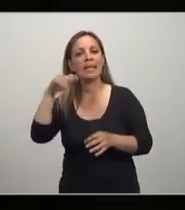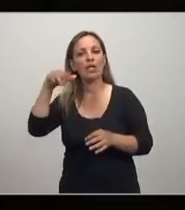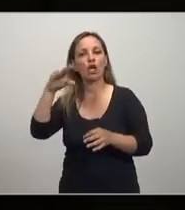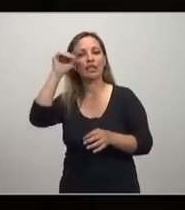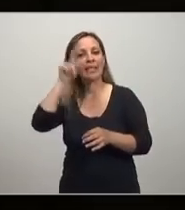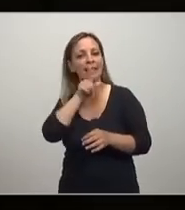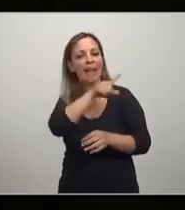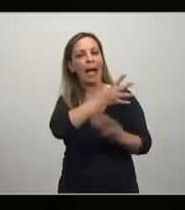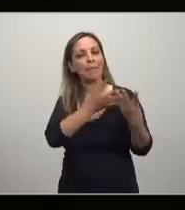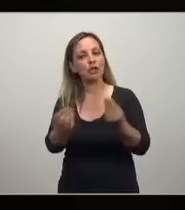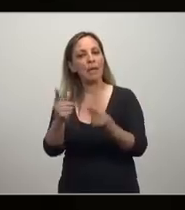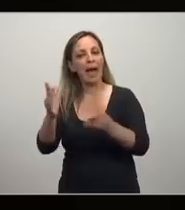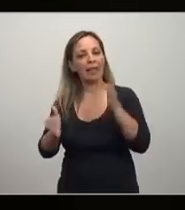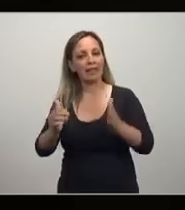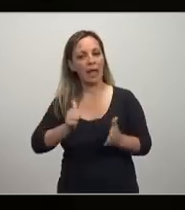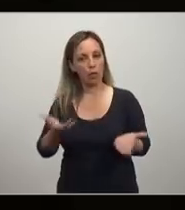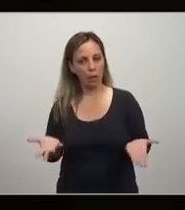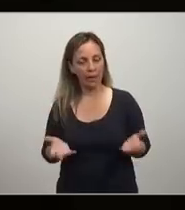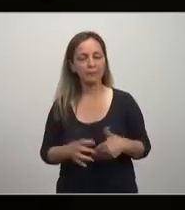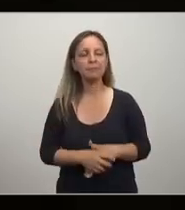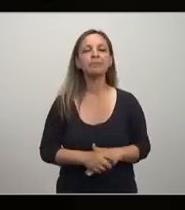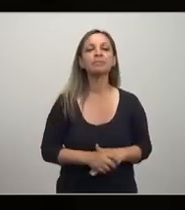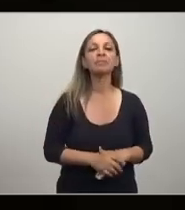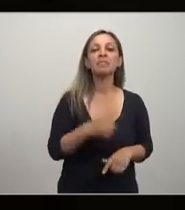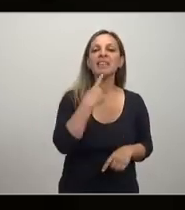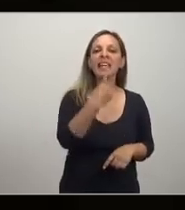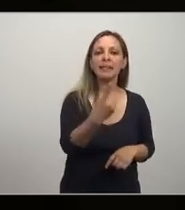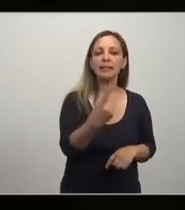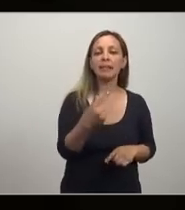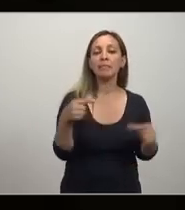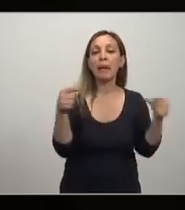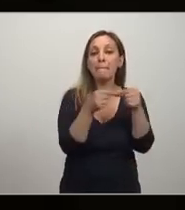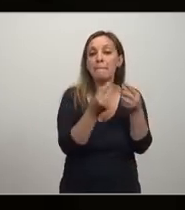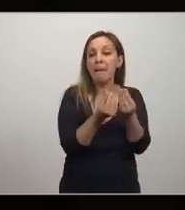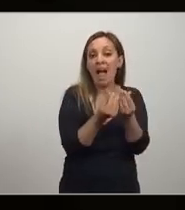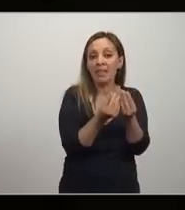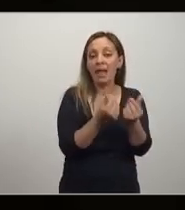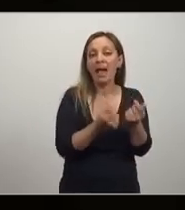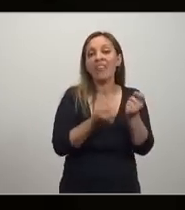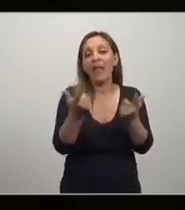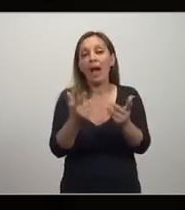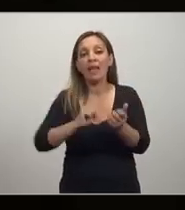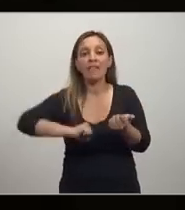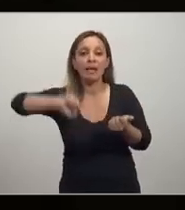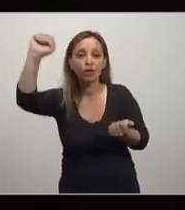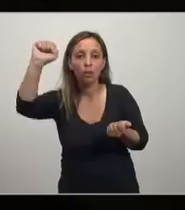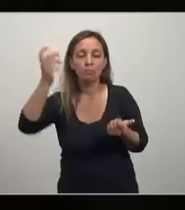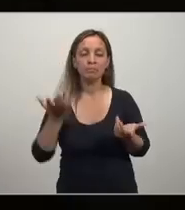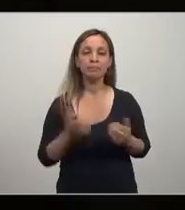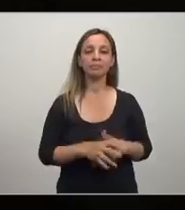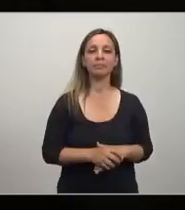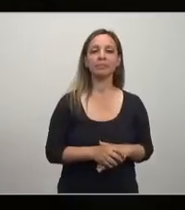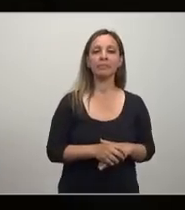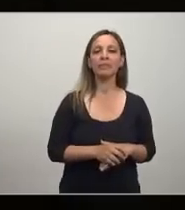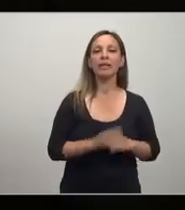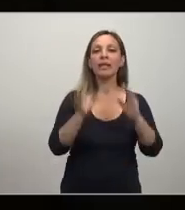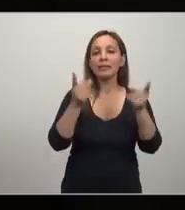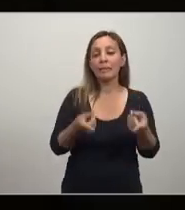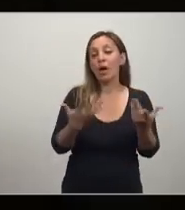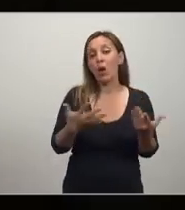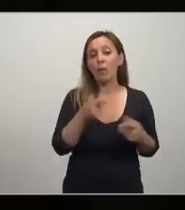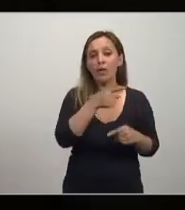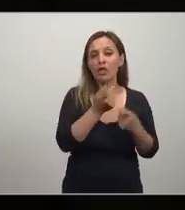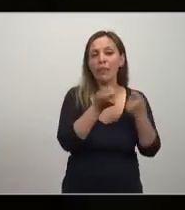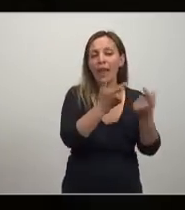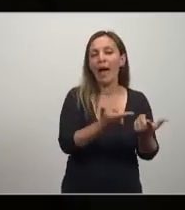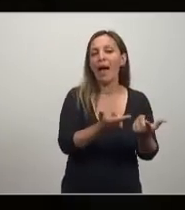que nos dice que en el largo plazo la moneda es neutral que solo genera inflación o cambios reales en economía y por supuesto esto nos